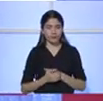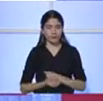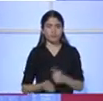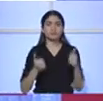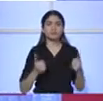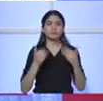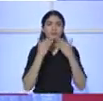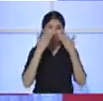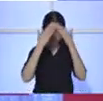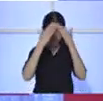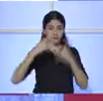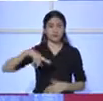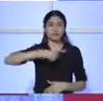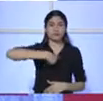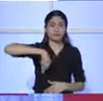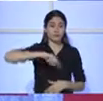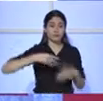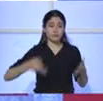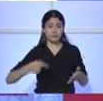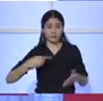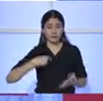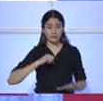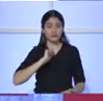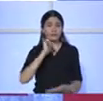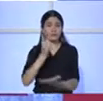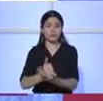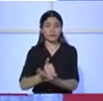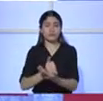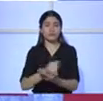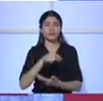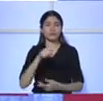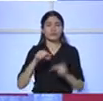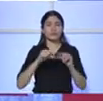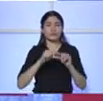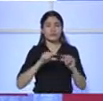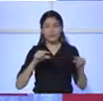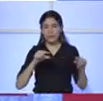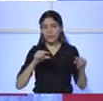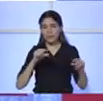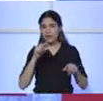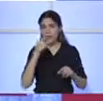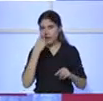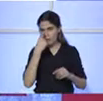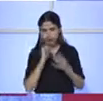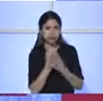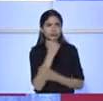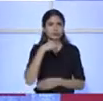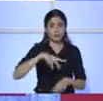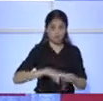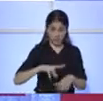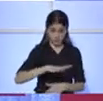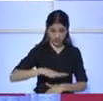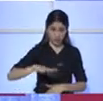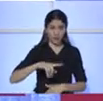estamos nosotros ahora, desde que llegamos a la Procuraduría, quiero anunciarles, ¿verdad? Estamos empezando un fortalecimiento